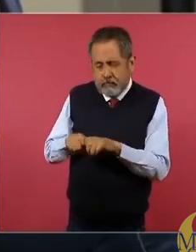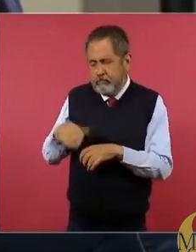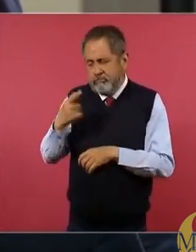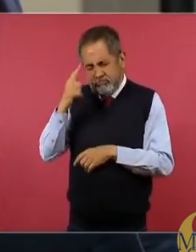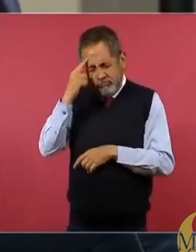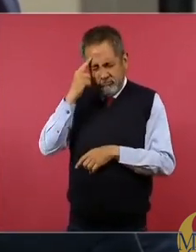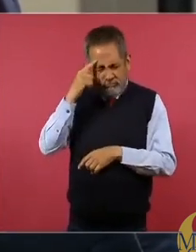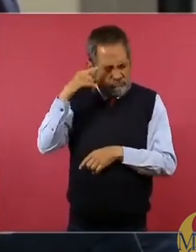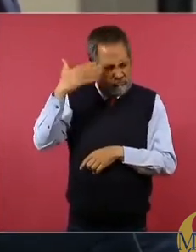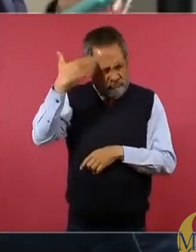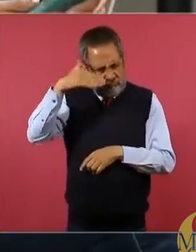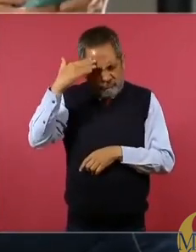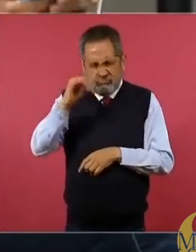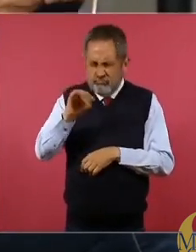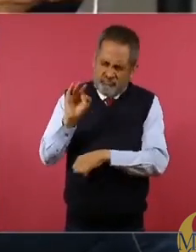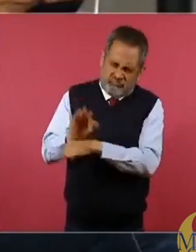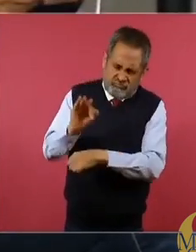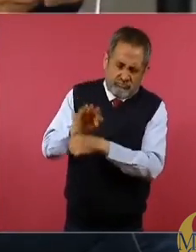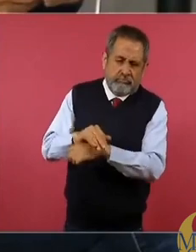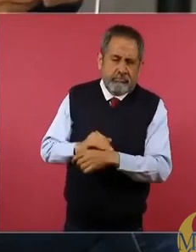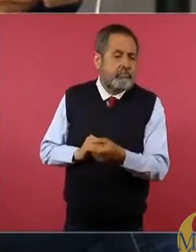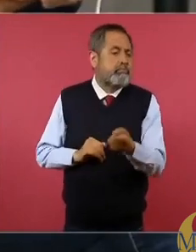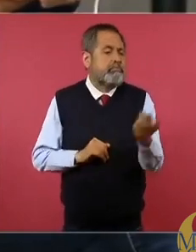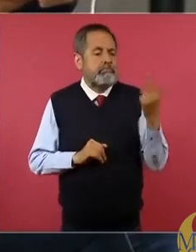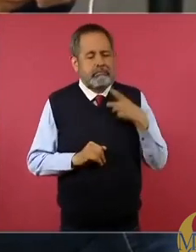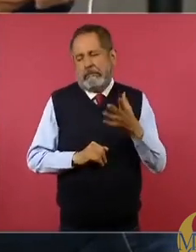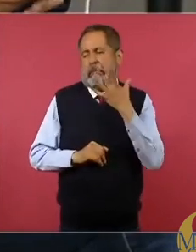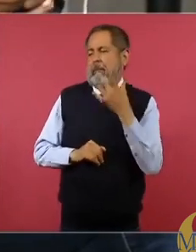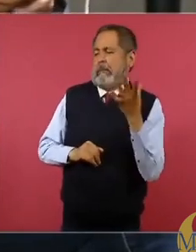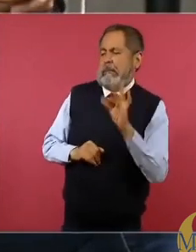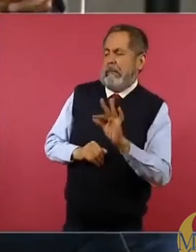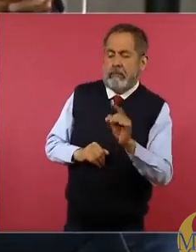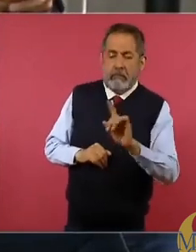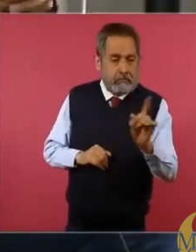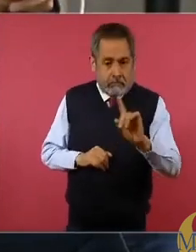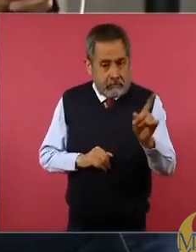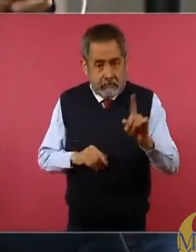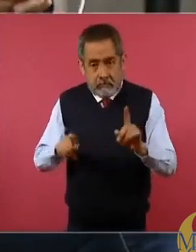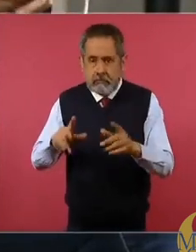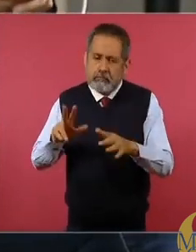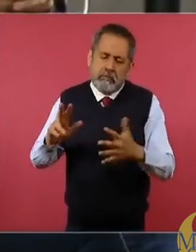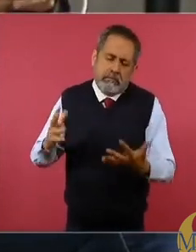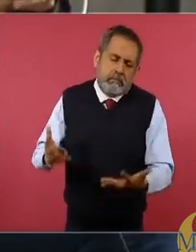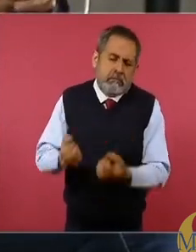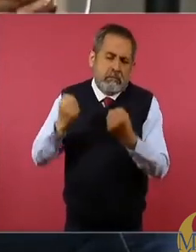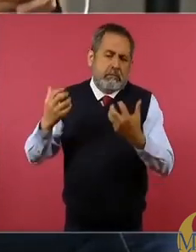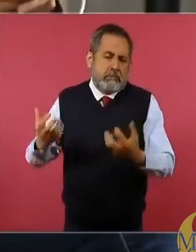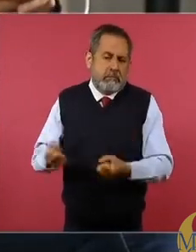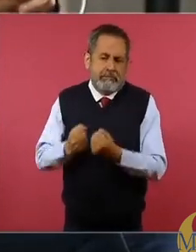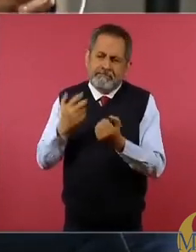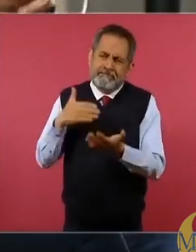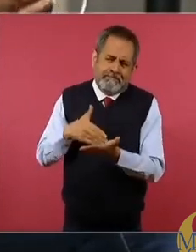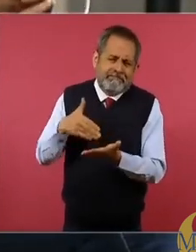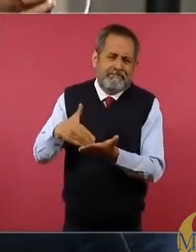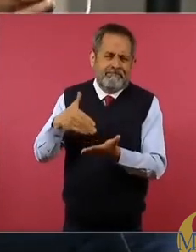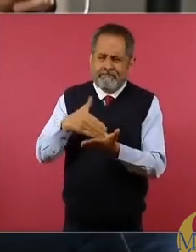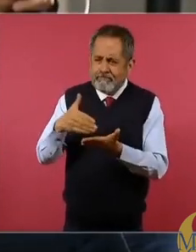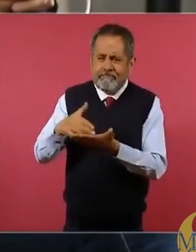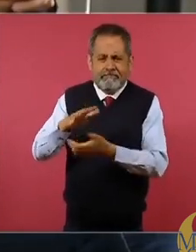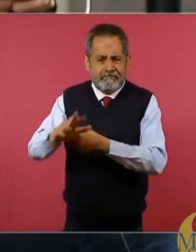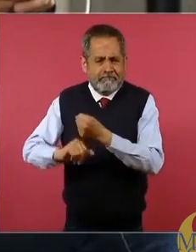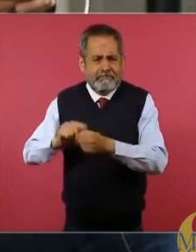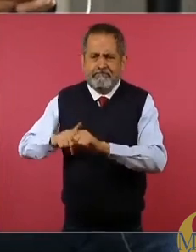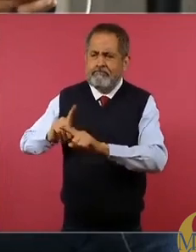de miras, ya que lo que para algunos es una nimiedad, otros saben que equivale a salvar la vida de cientos de especies de fauna